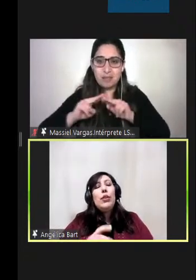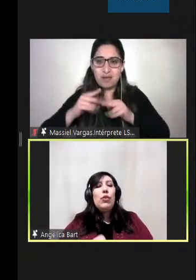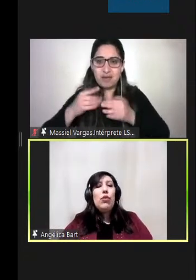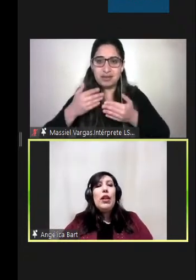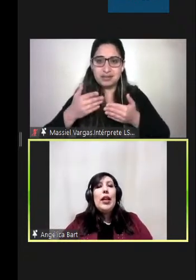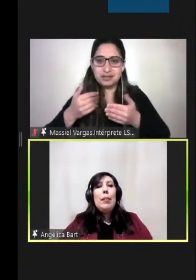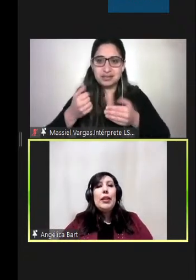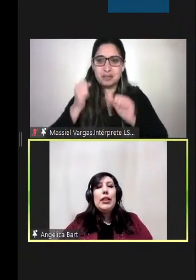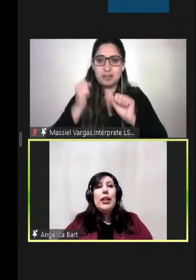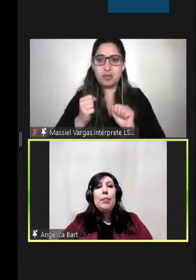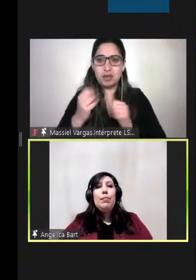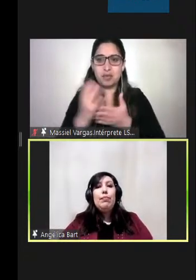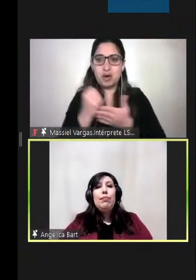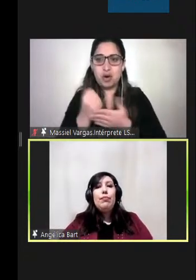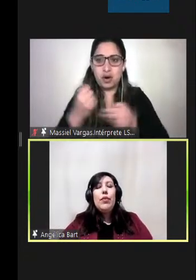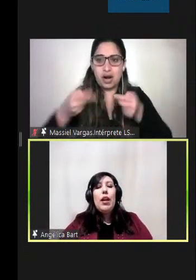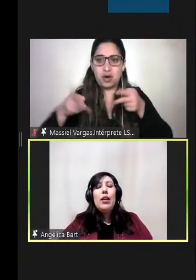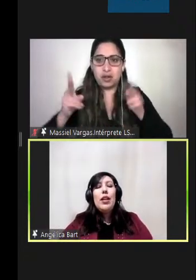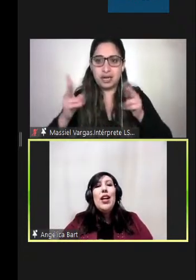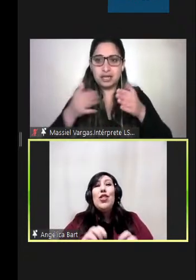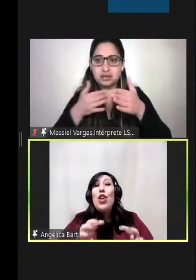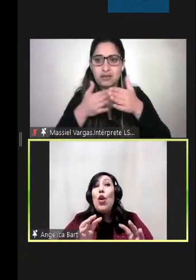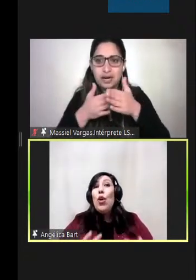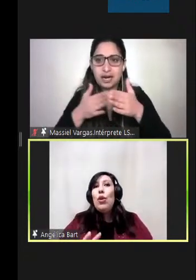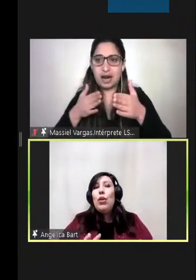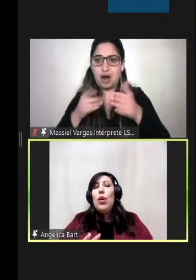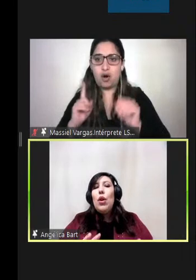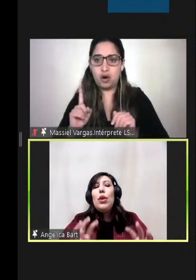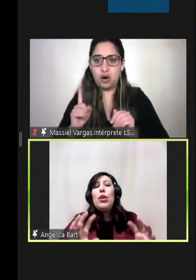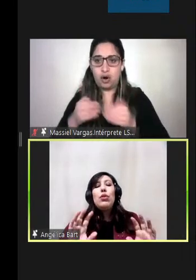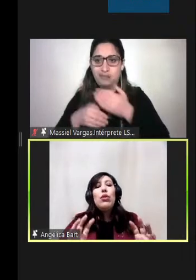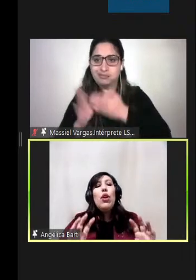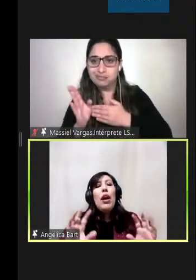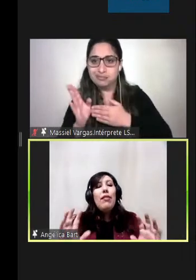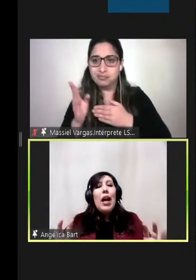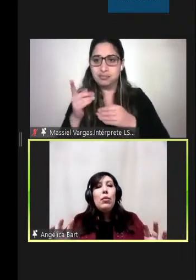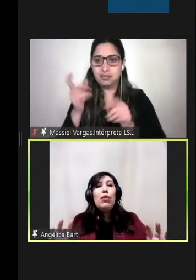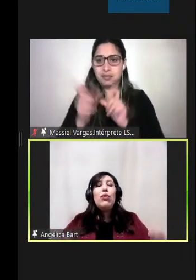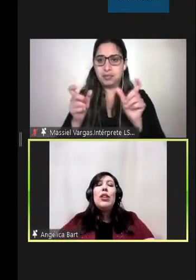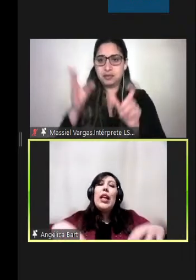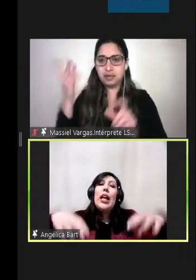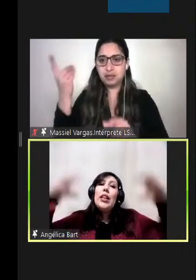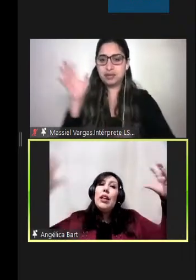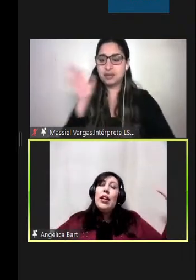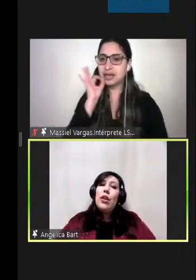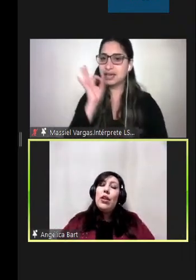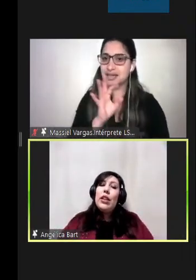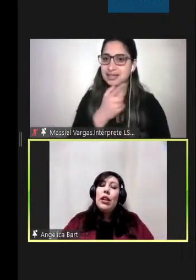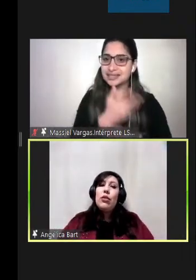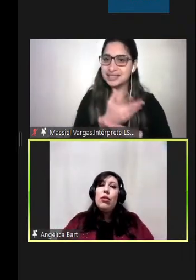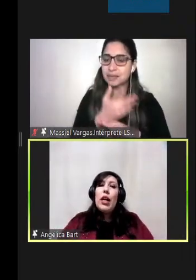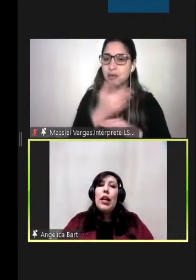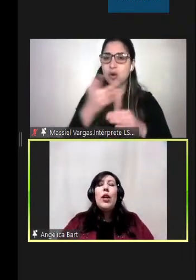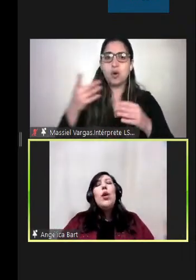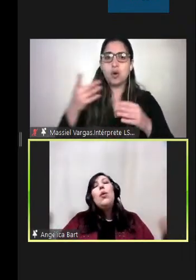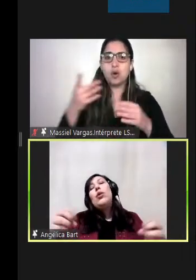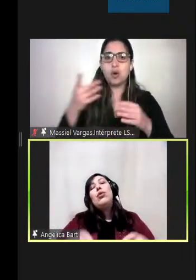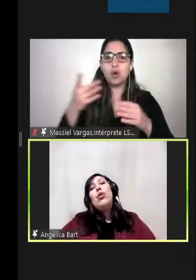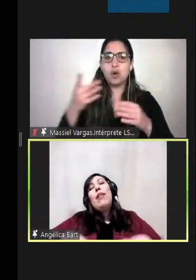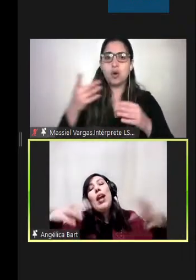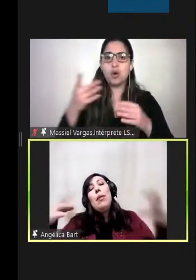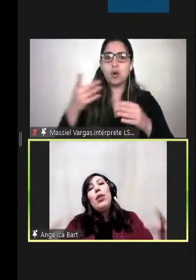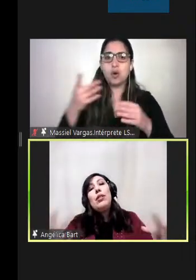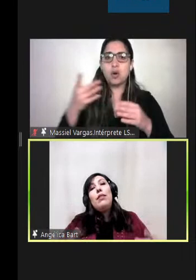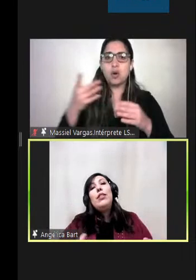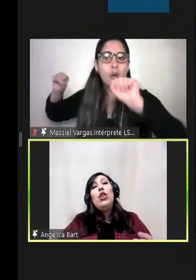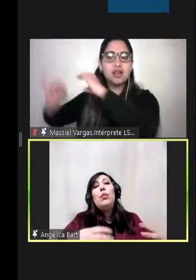personas en situación de discapacidad entonces ojo cuando nosotros hablamos de grandes tratados internacionales cuando